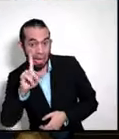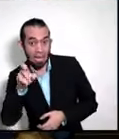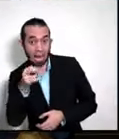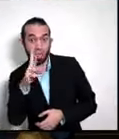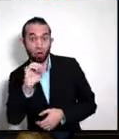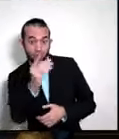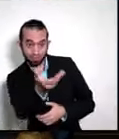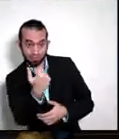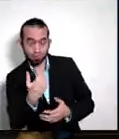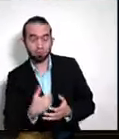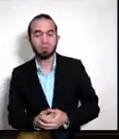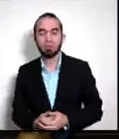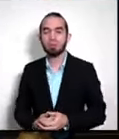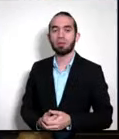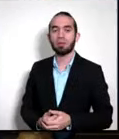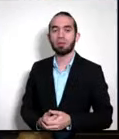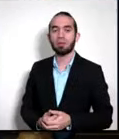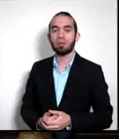Buenas noches